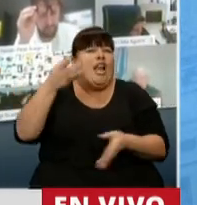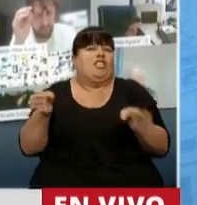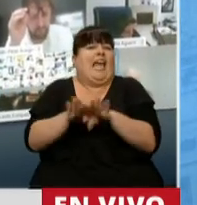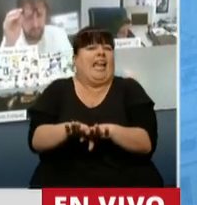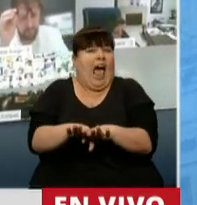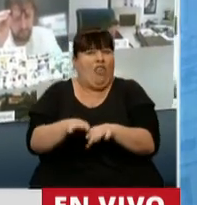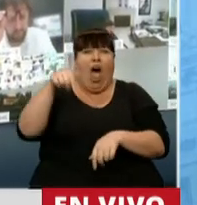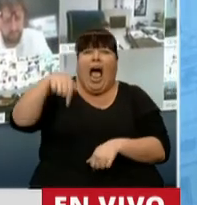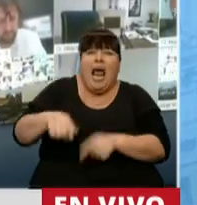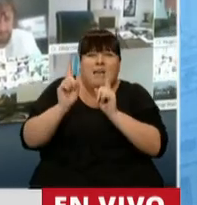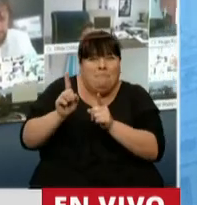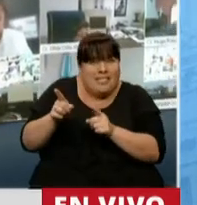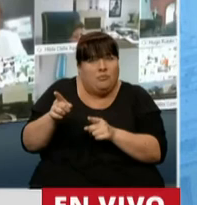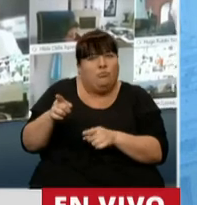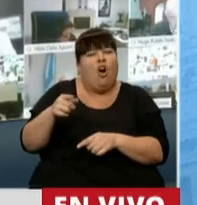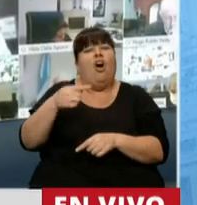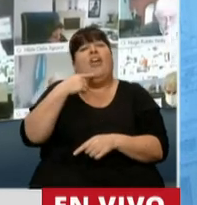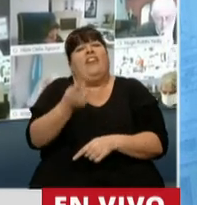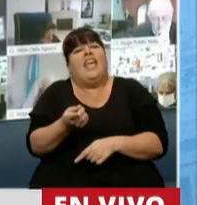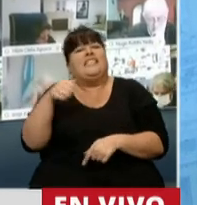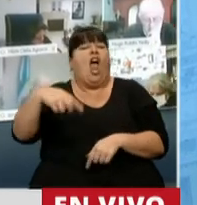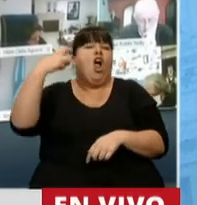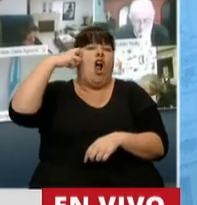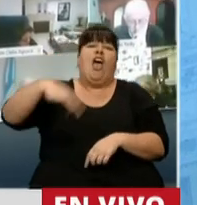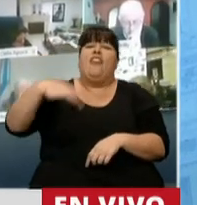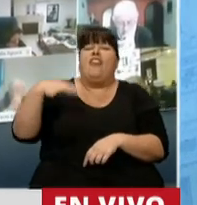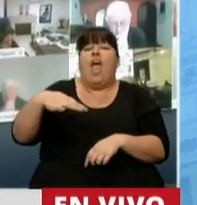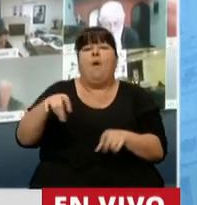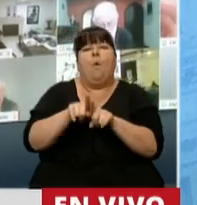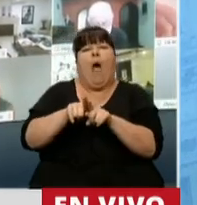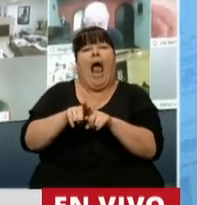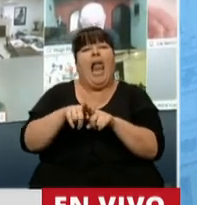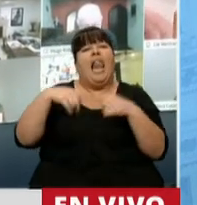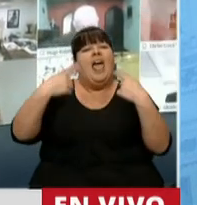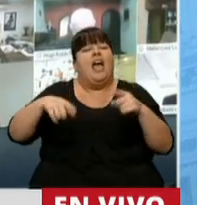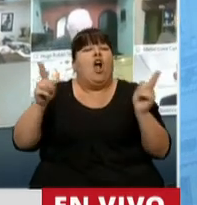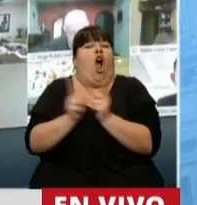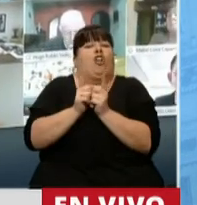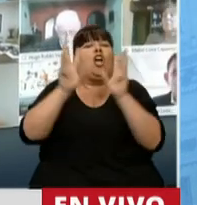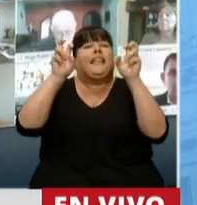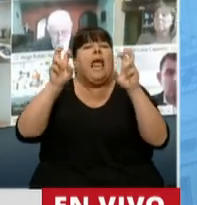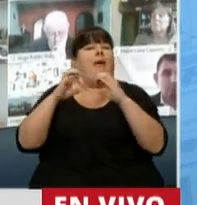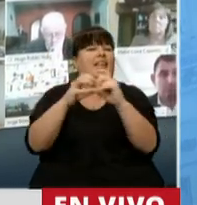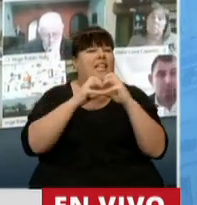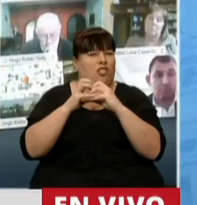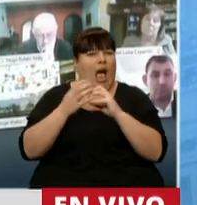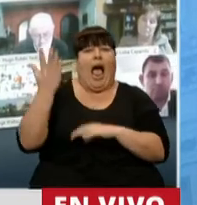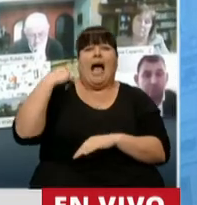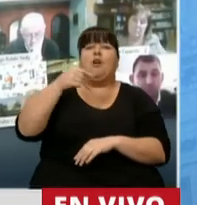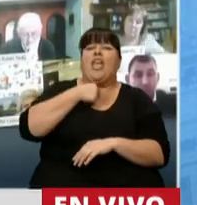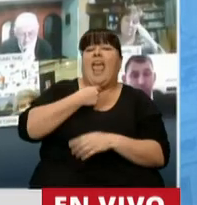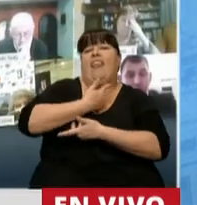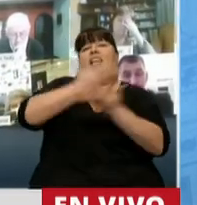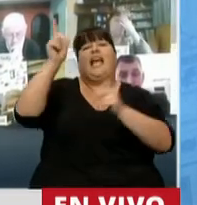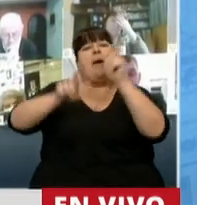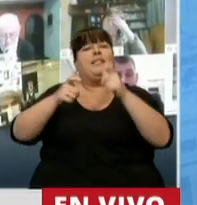cerrado, los que ahora también plantean que este Congreso debería tener una agenda más escueta. Hace un momento querían venderle a